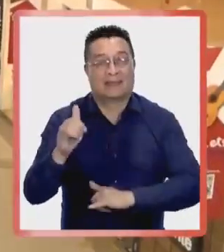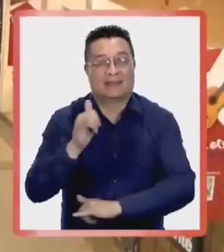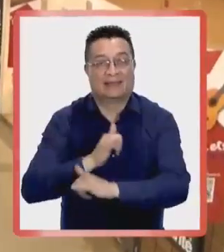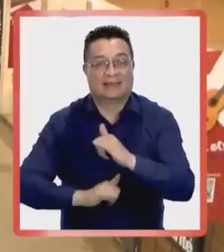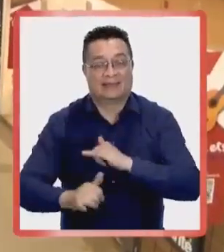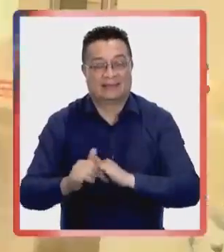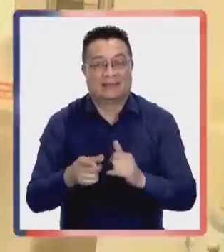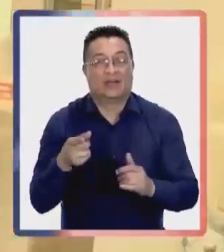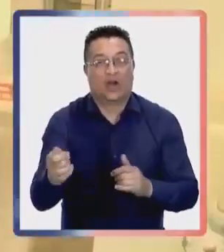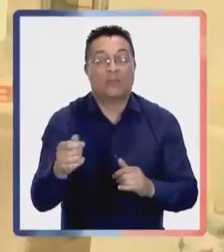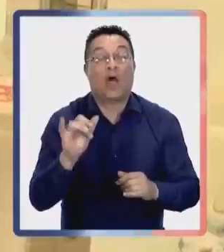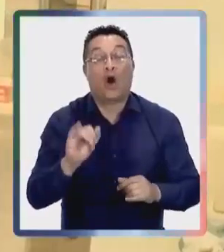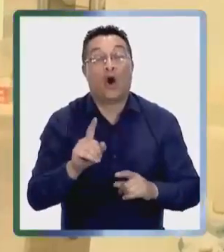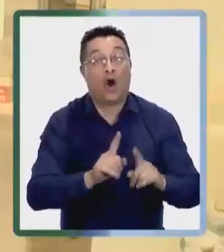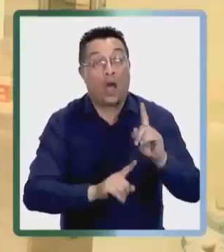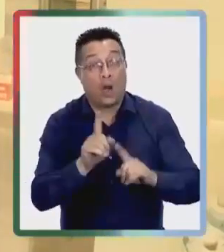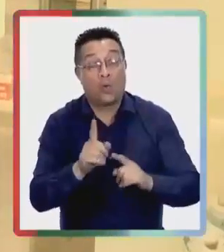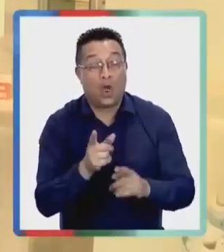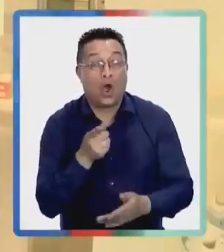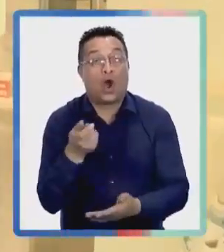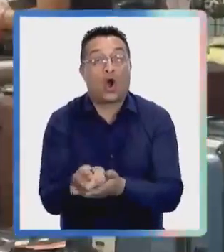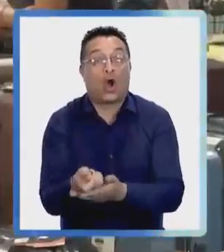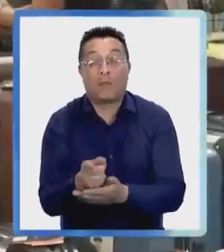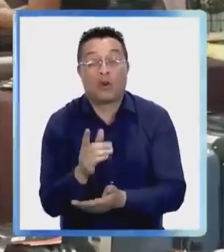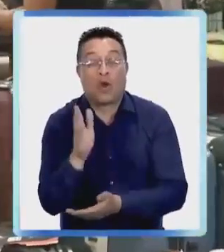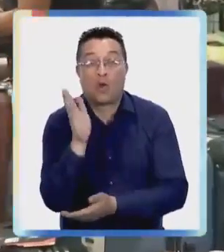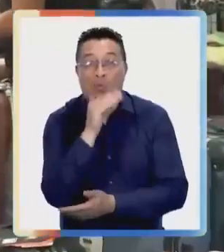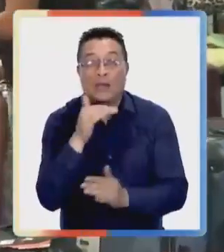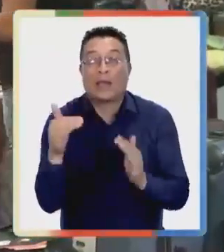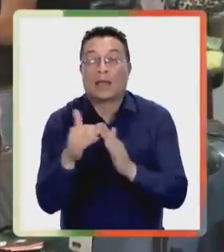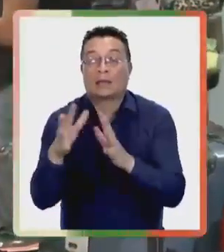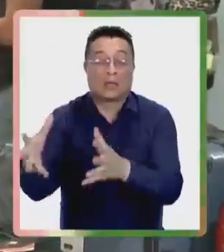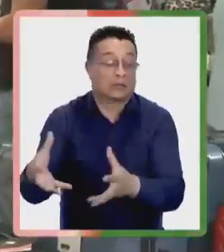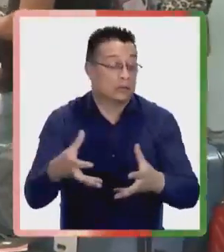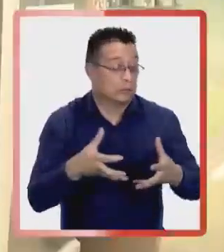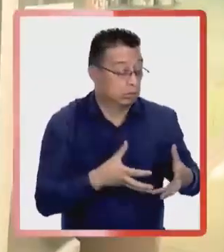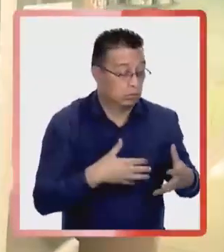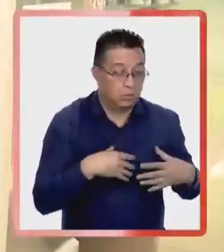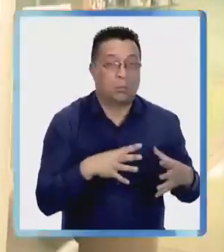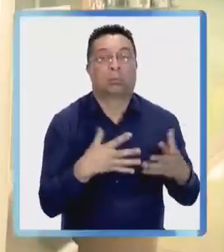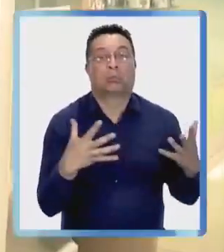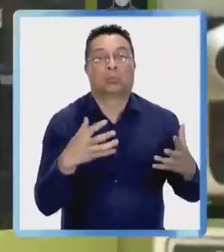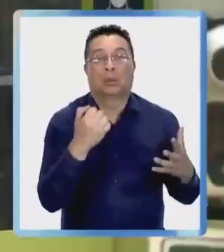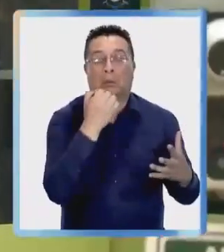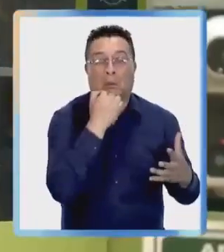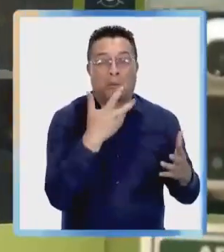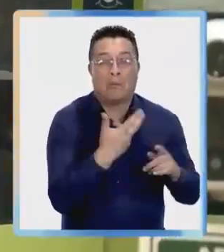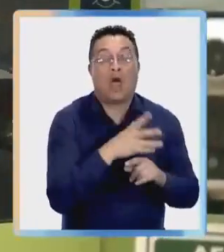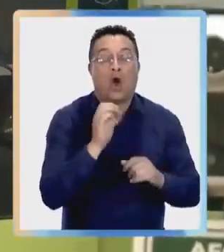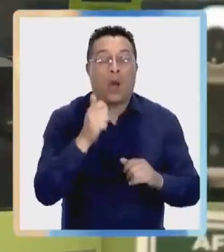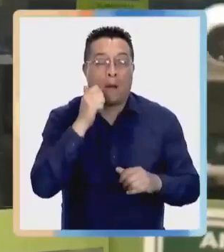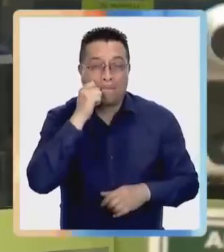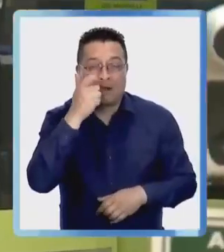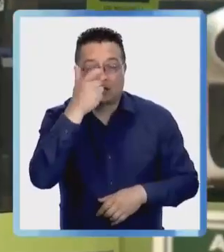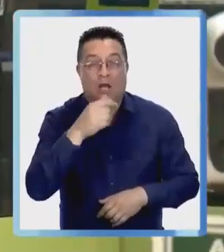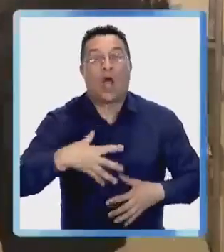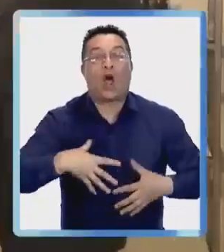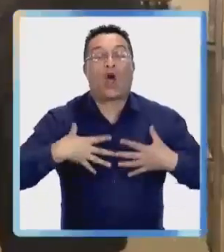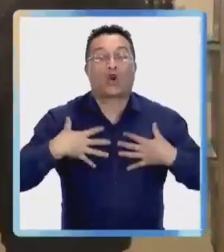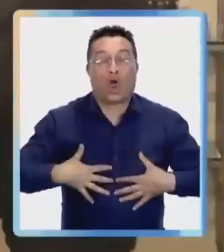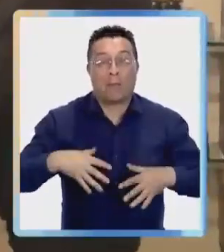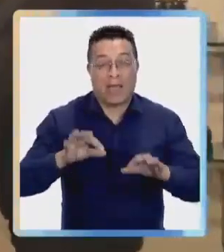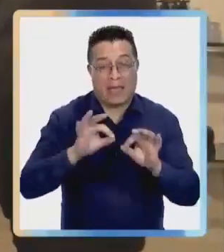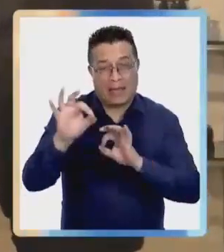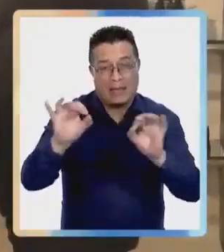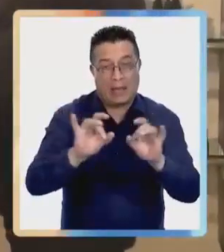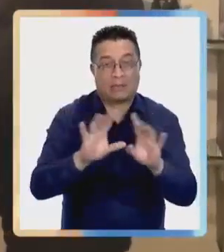periodo de retracto es por diez días, pero solo para productos que compró vía online o aquellos que hayan sido comprados y no tuvo acceso hasta llegar a